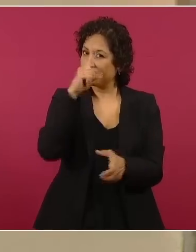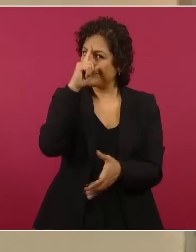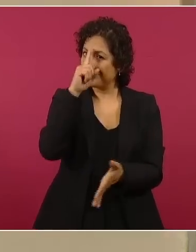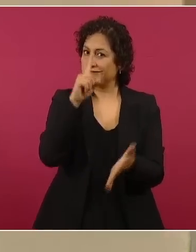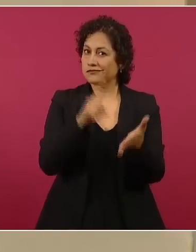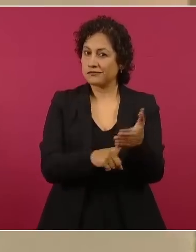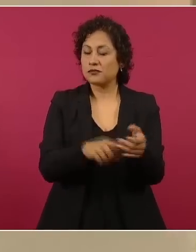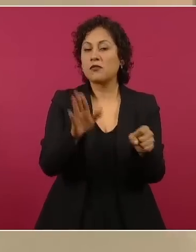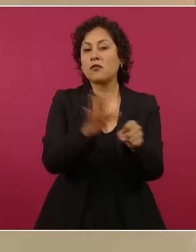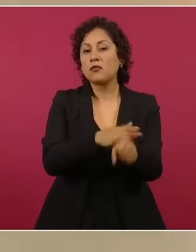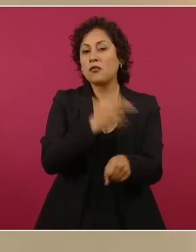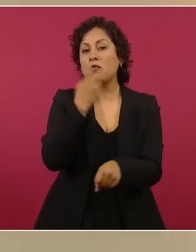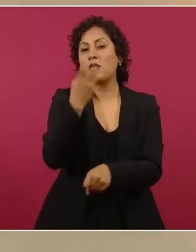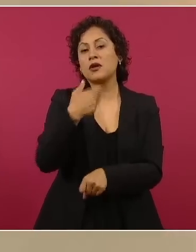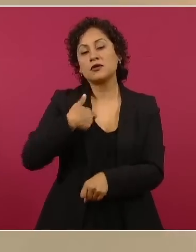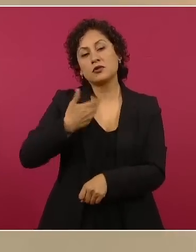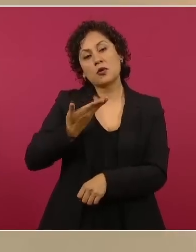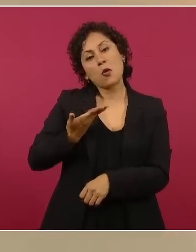valiosa